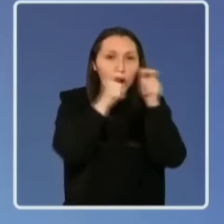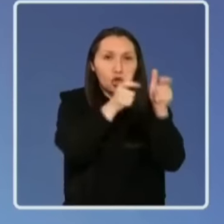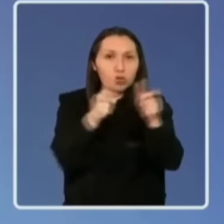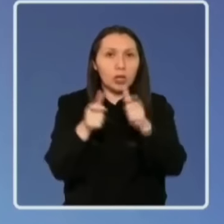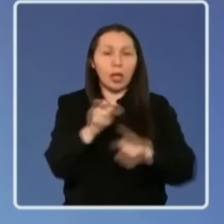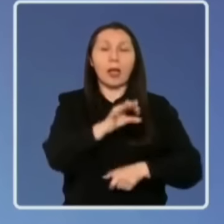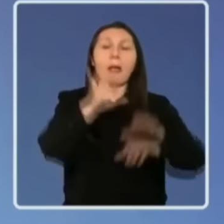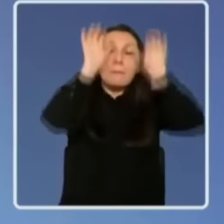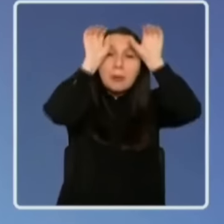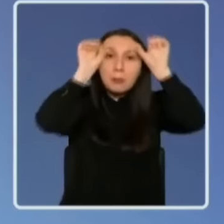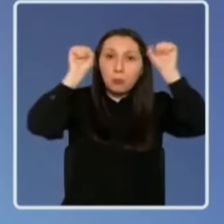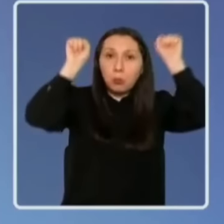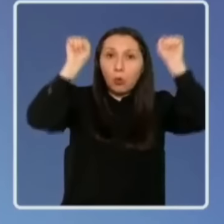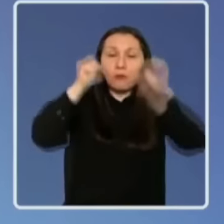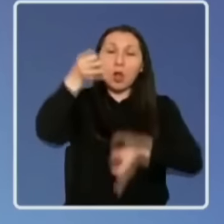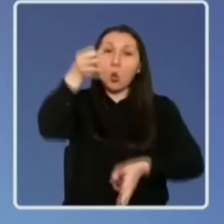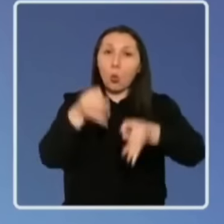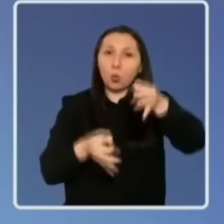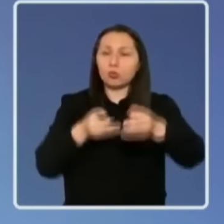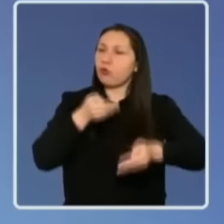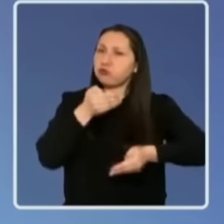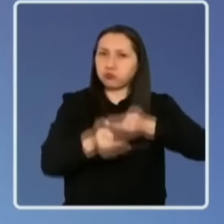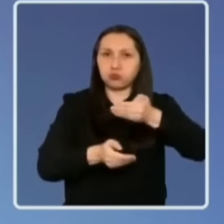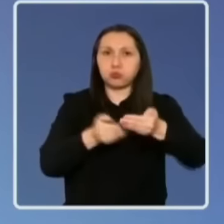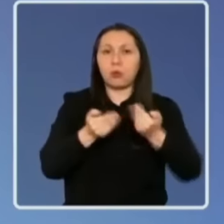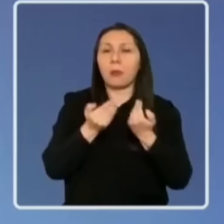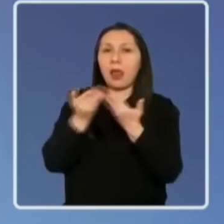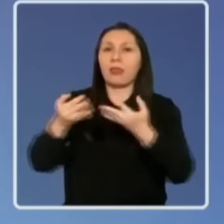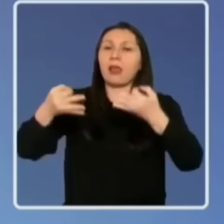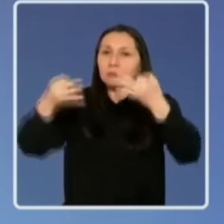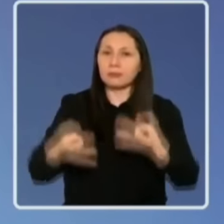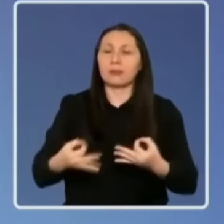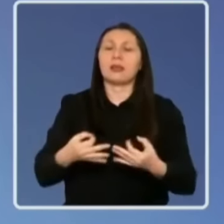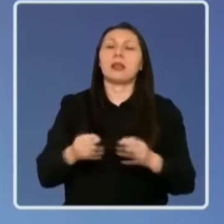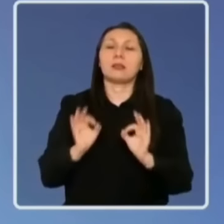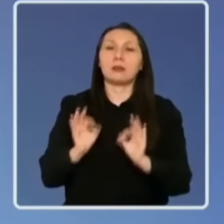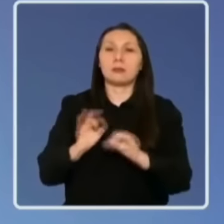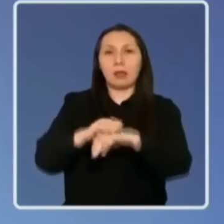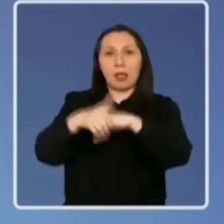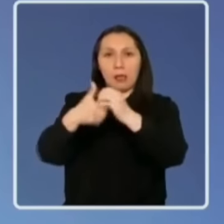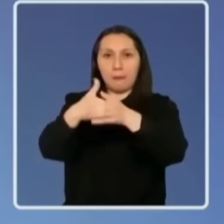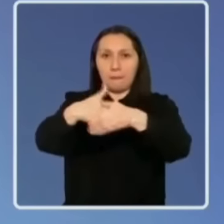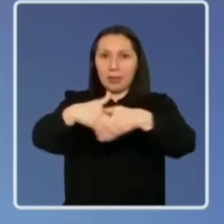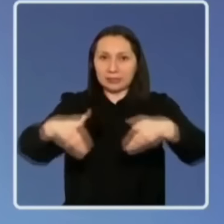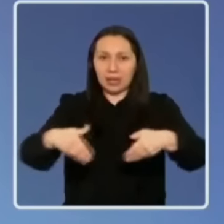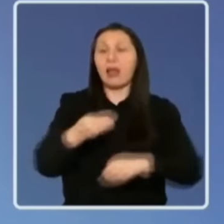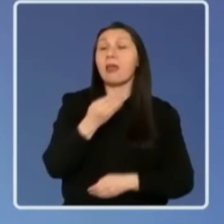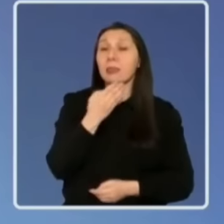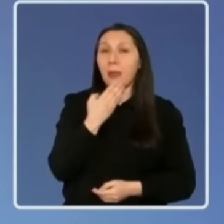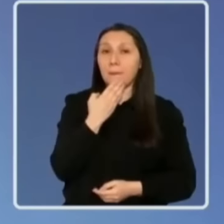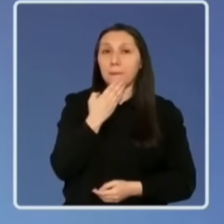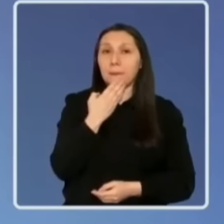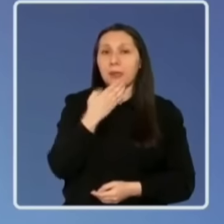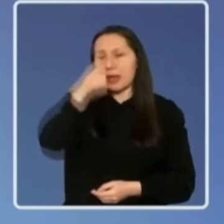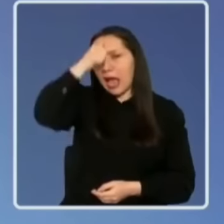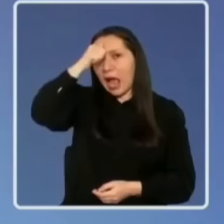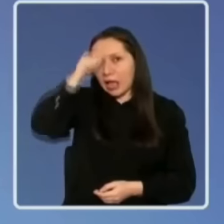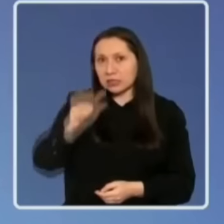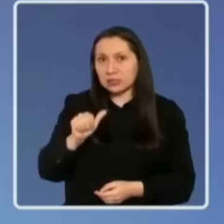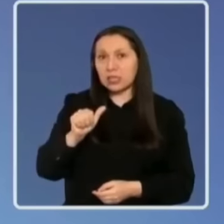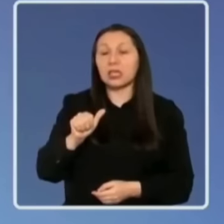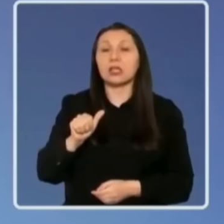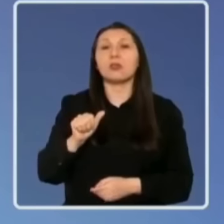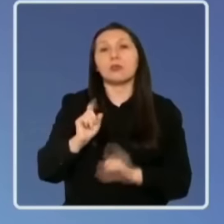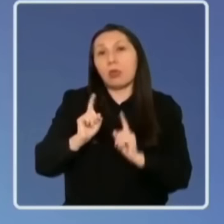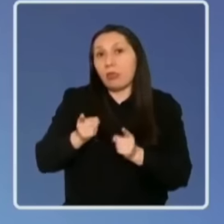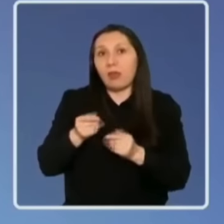Ministerio Público y la justicia están funcionando para dar garantía de imparcialidad y también del castigo penal que en este caso